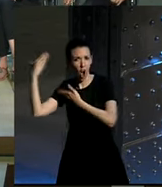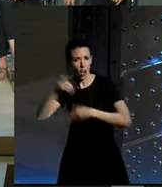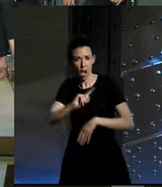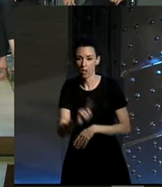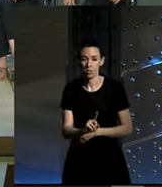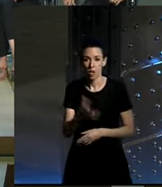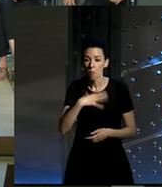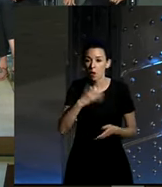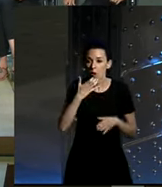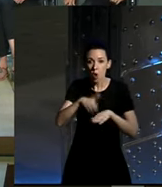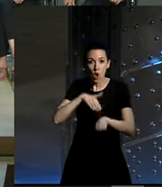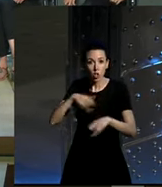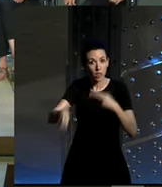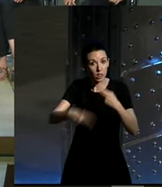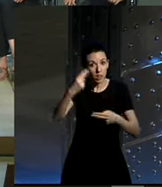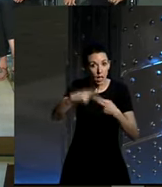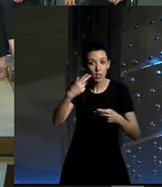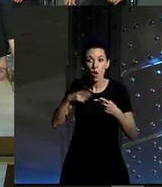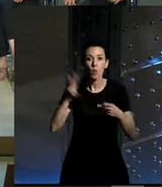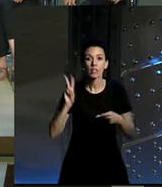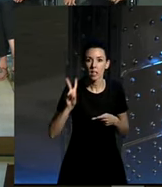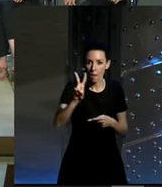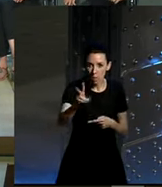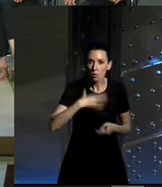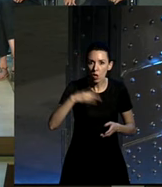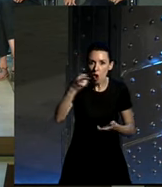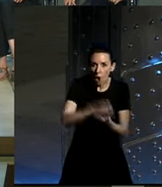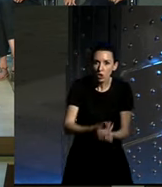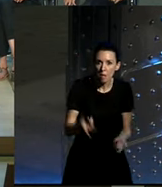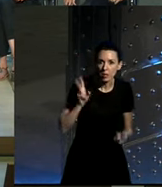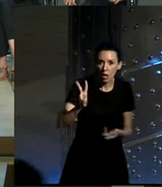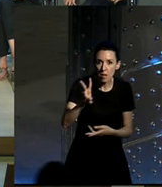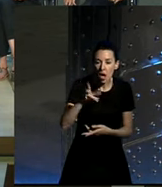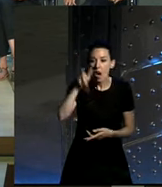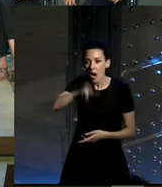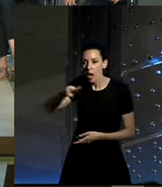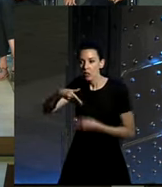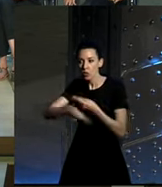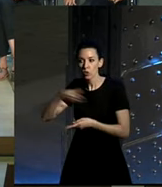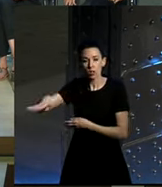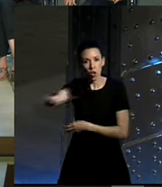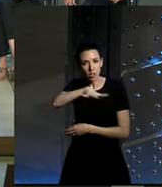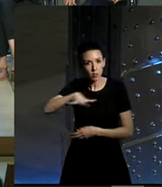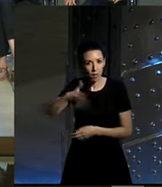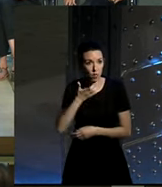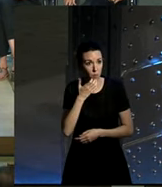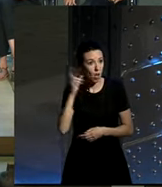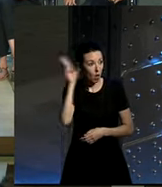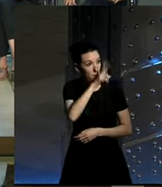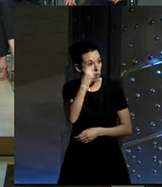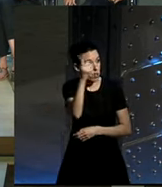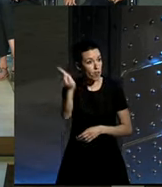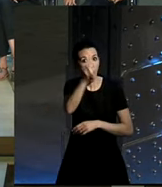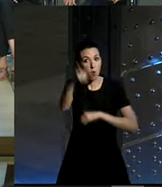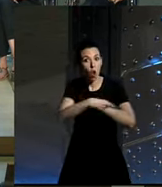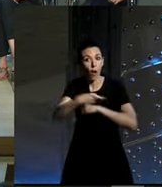podrían ser los taxis los tranvías que podrían ser tranvías de otra vez y luego la gente usando el bueno Madrid de un domingo de agosto por ejemplo por